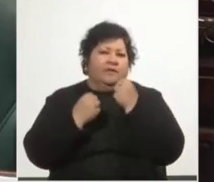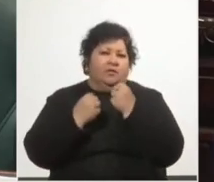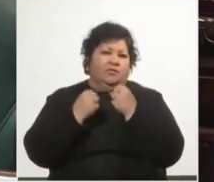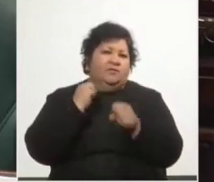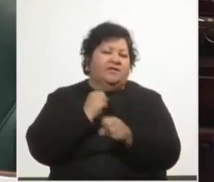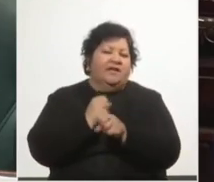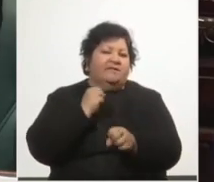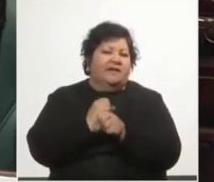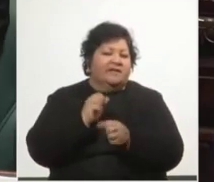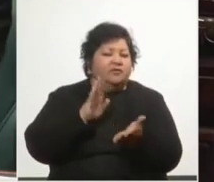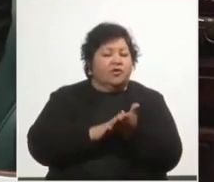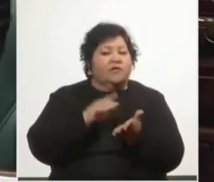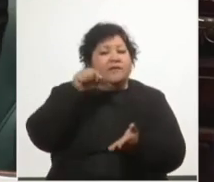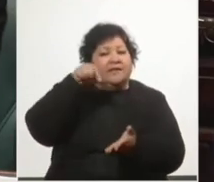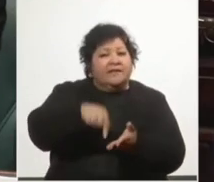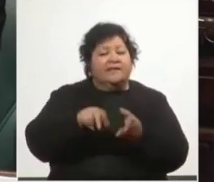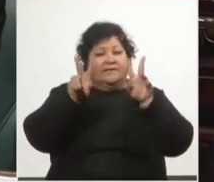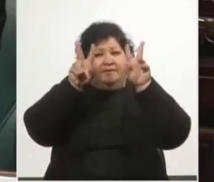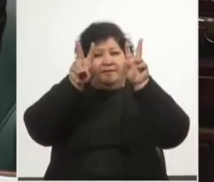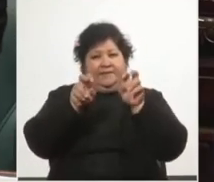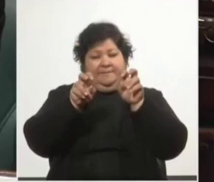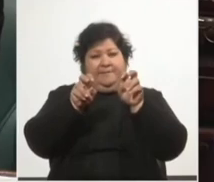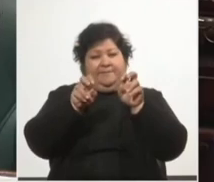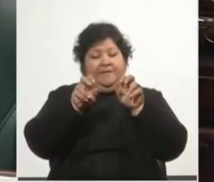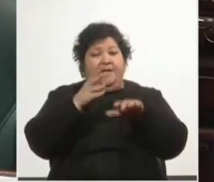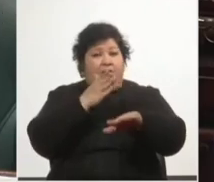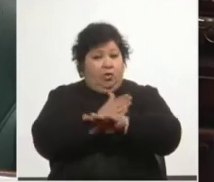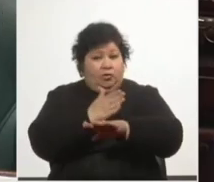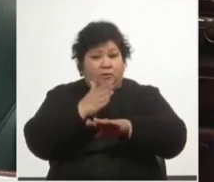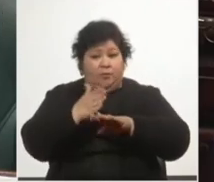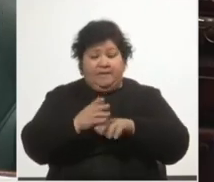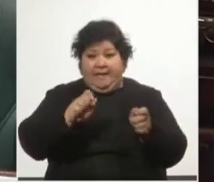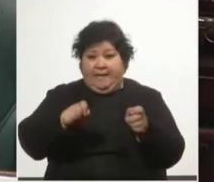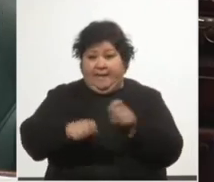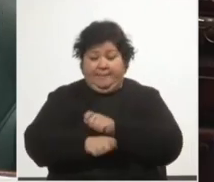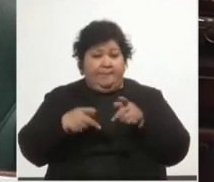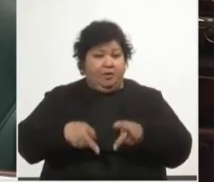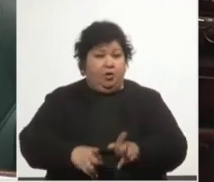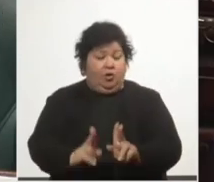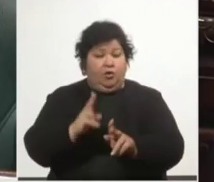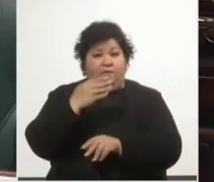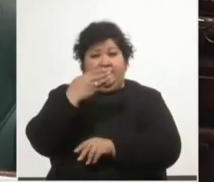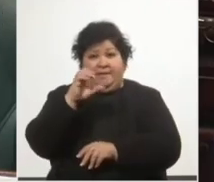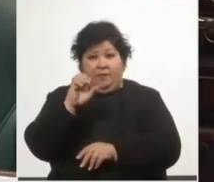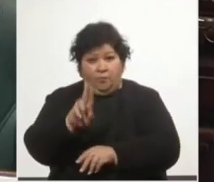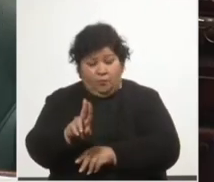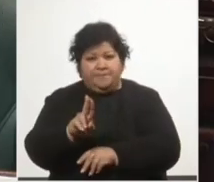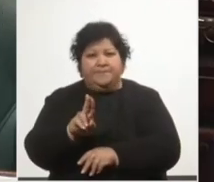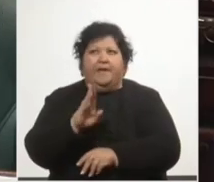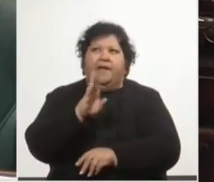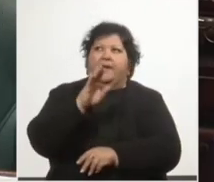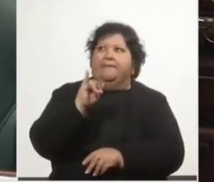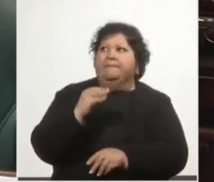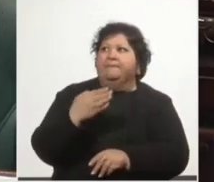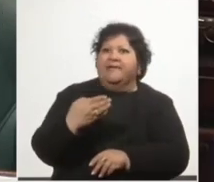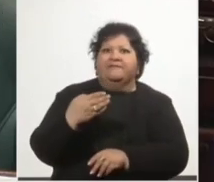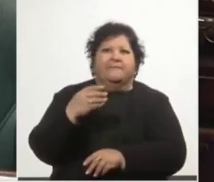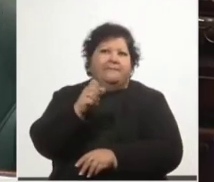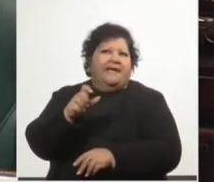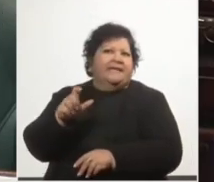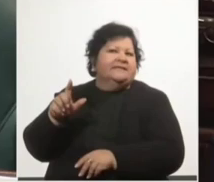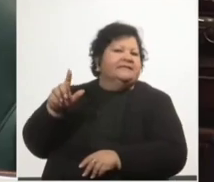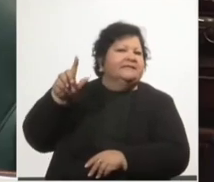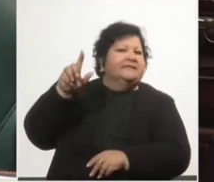este tema. Resulta que como consecuencia del cambio metodológico, al tener un PIB más alto, todos los valores expresados como